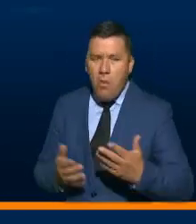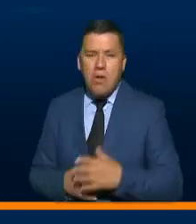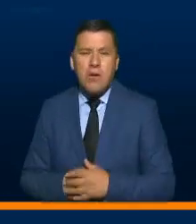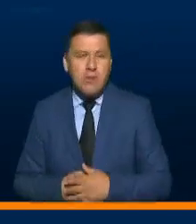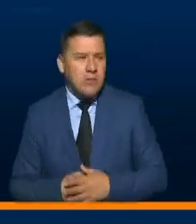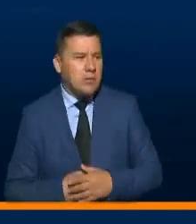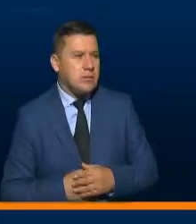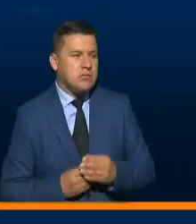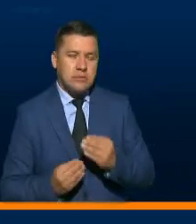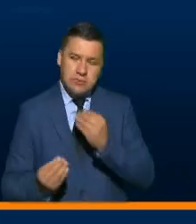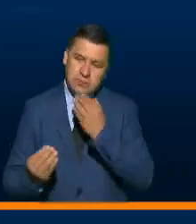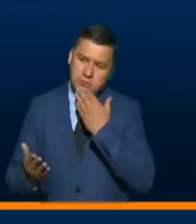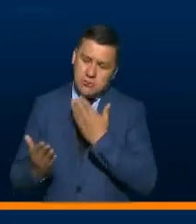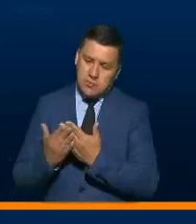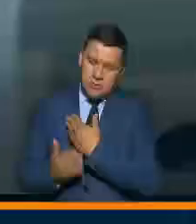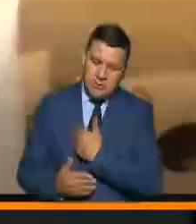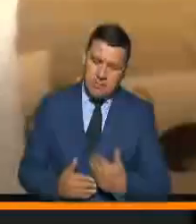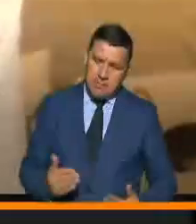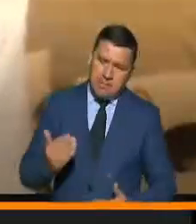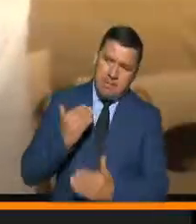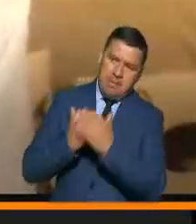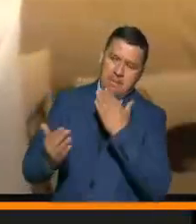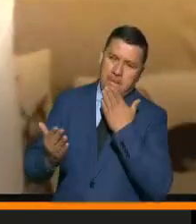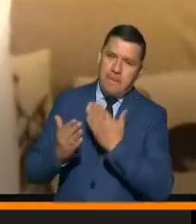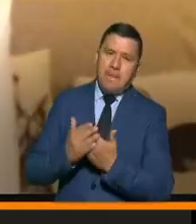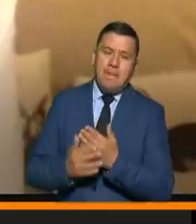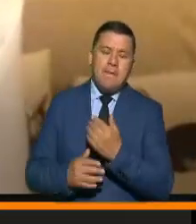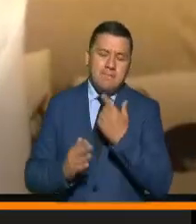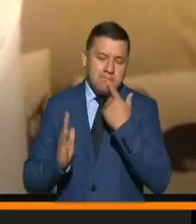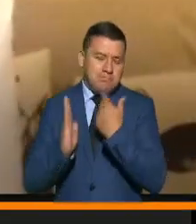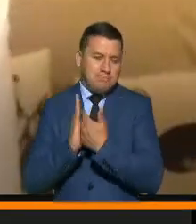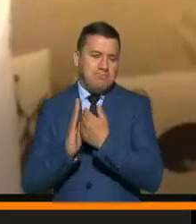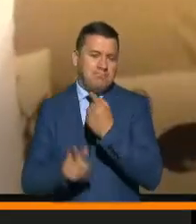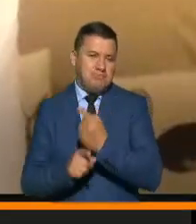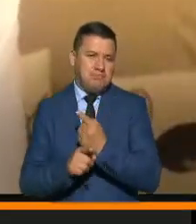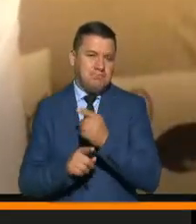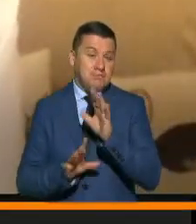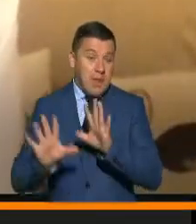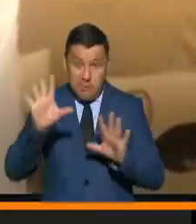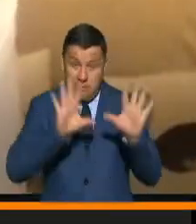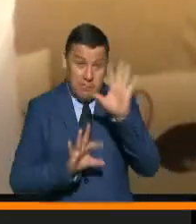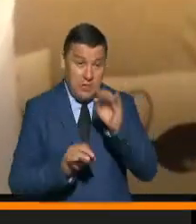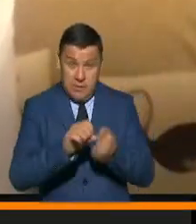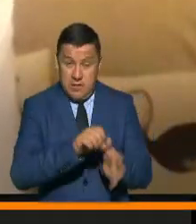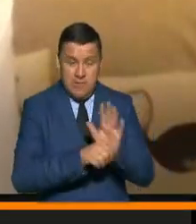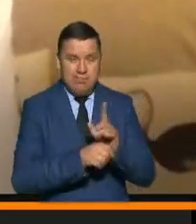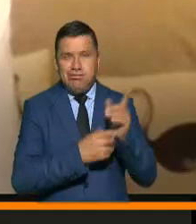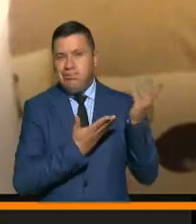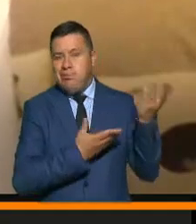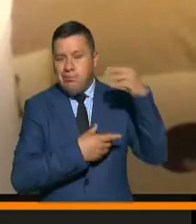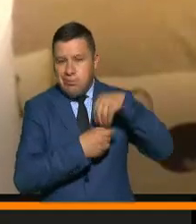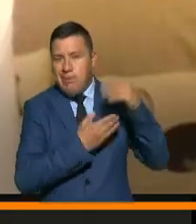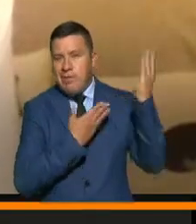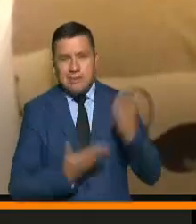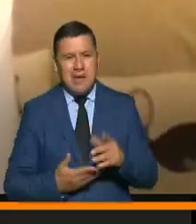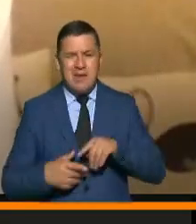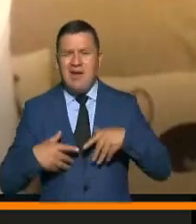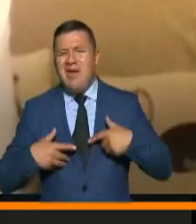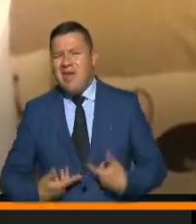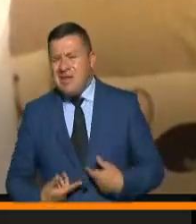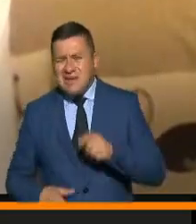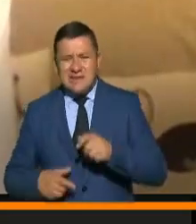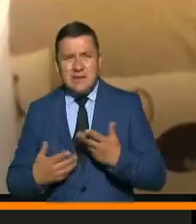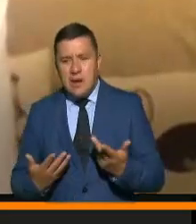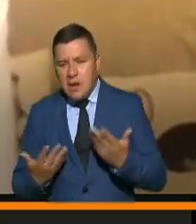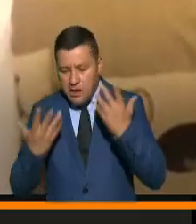Muchas gracias, señor presidente, por invitarme. Bueno, evidentemente pues esta pandemia ha traído mucho desgaste desde el